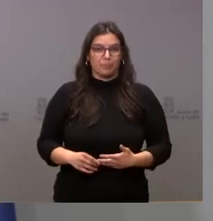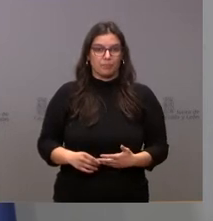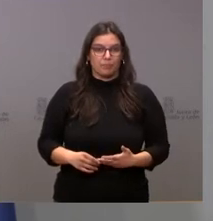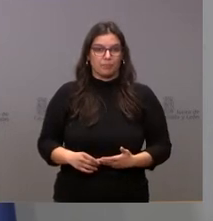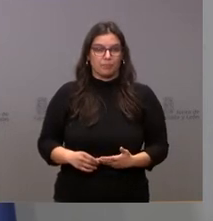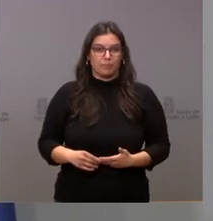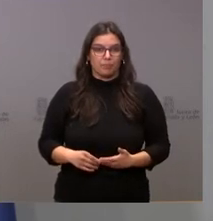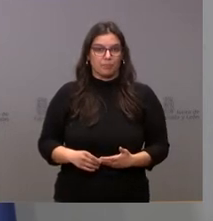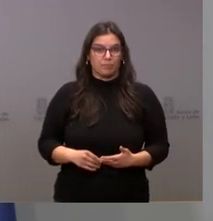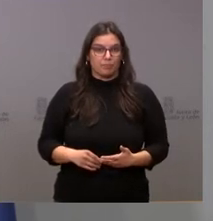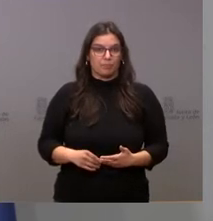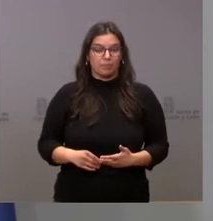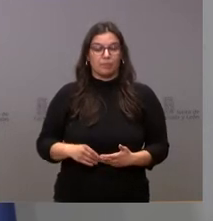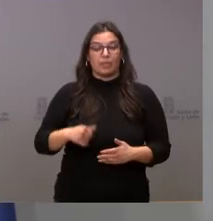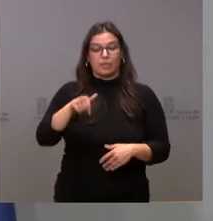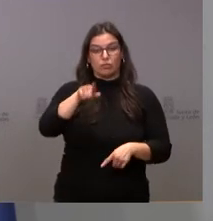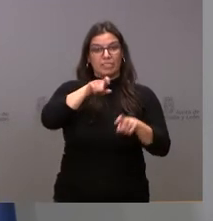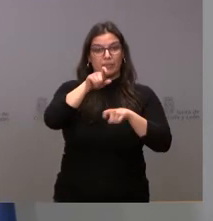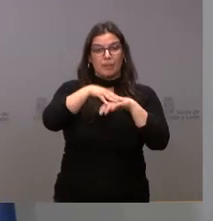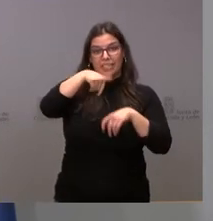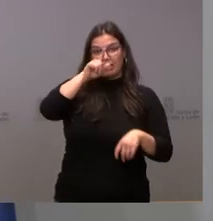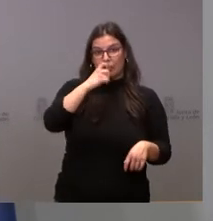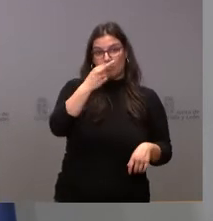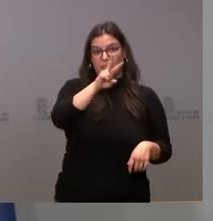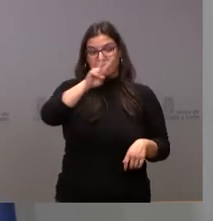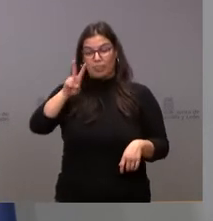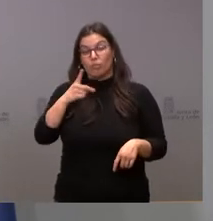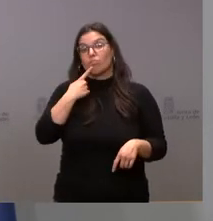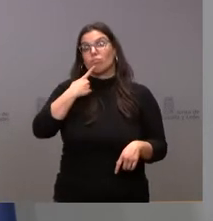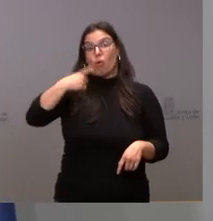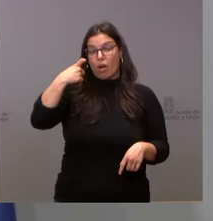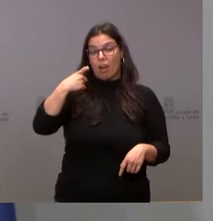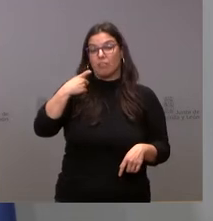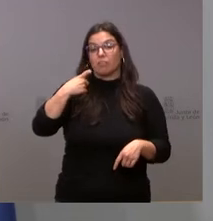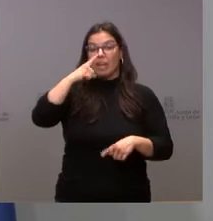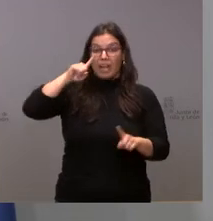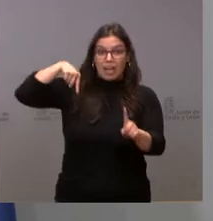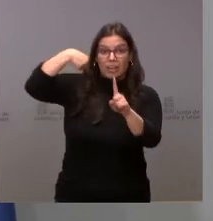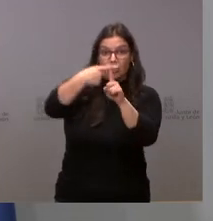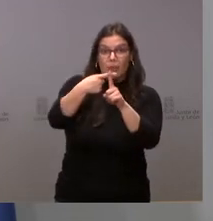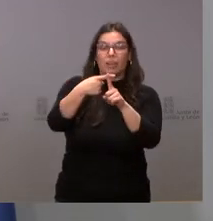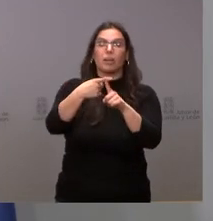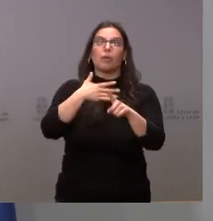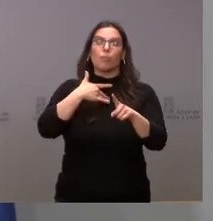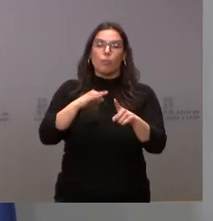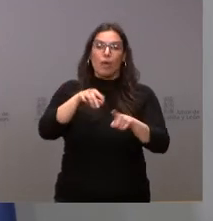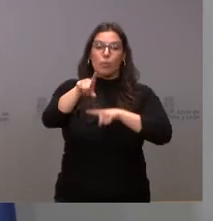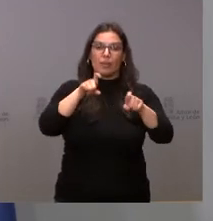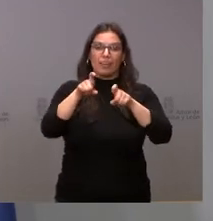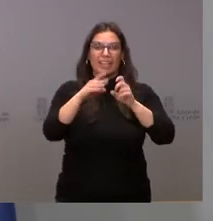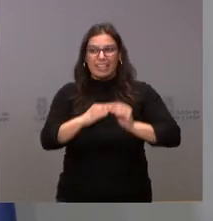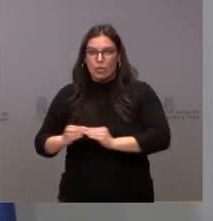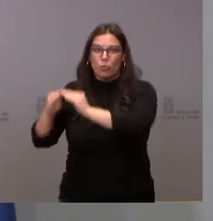Este es el Abau para el año 2022. Nos gustaría que en el año 2023 pudiéramos afrentar una Abau única.